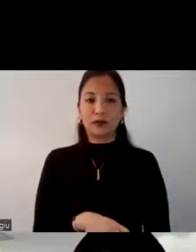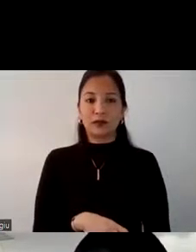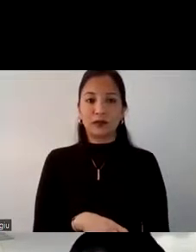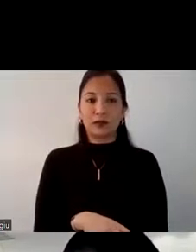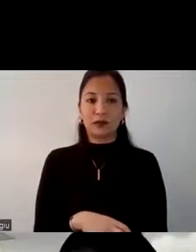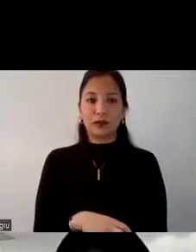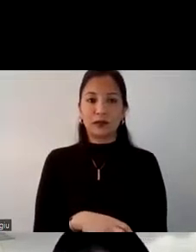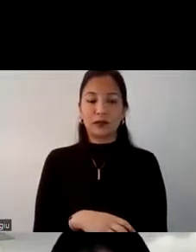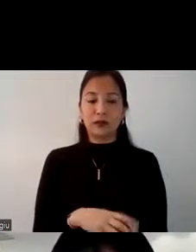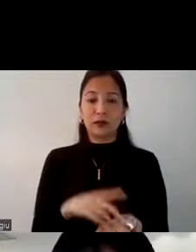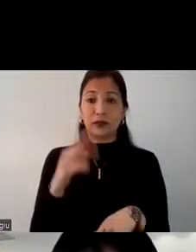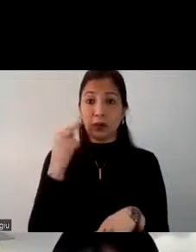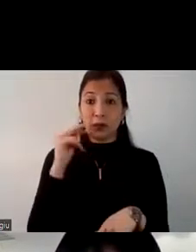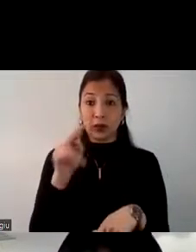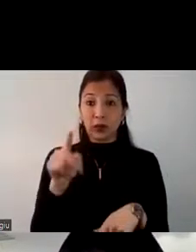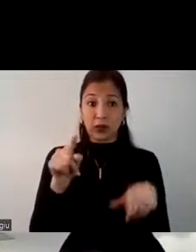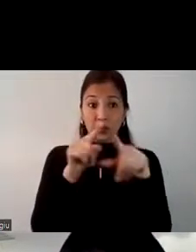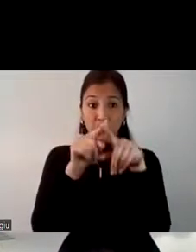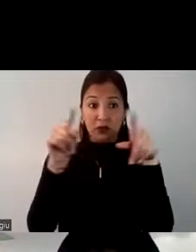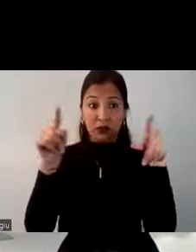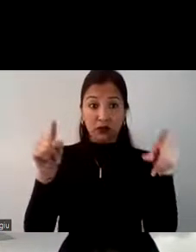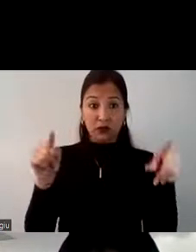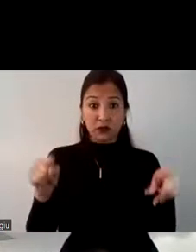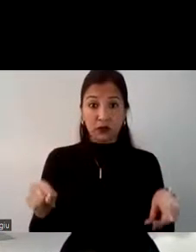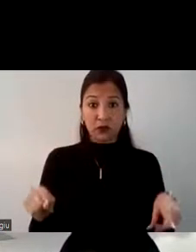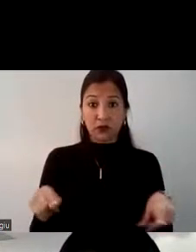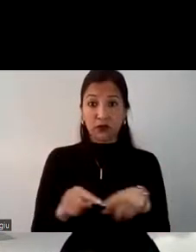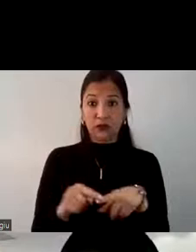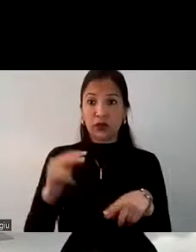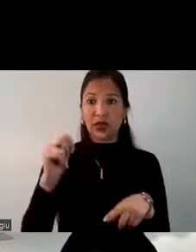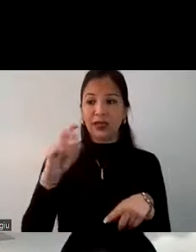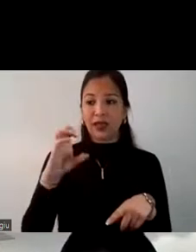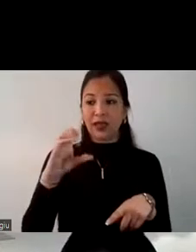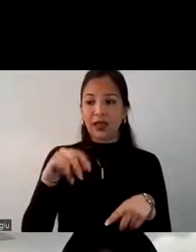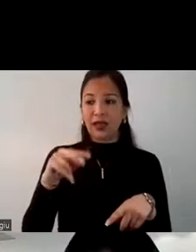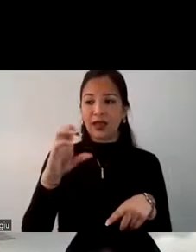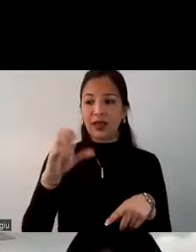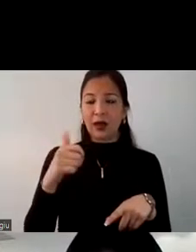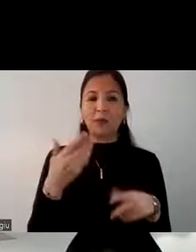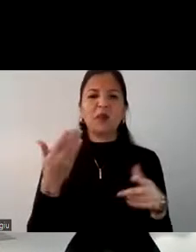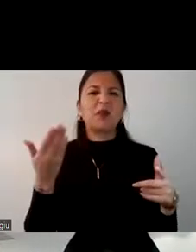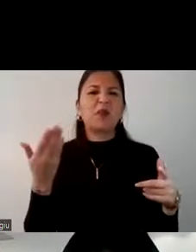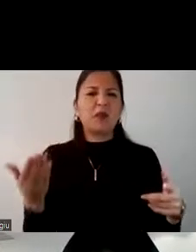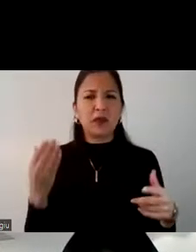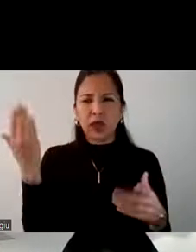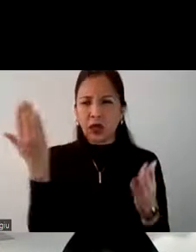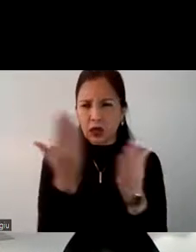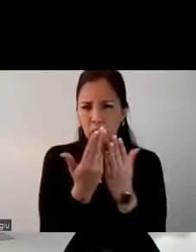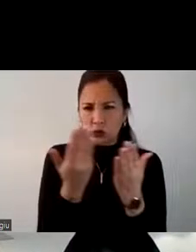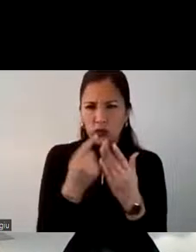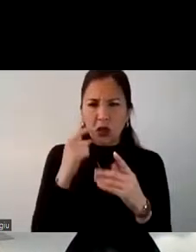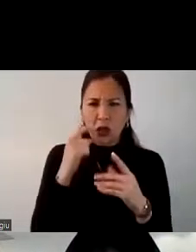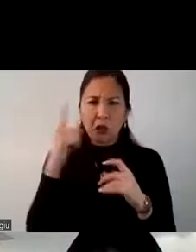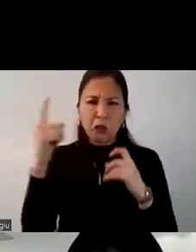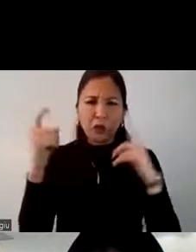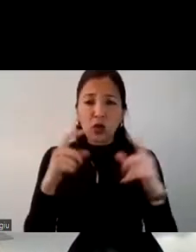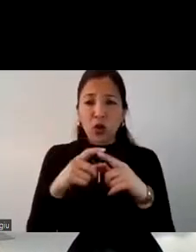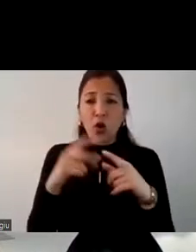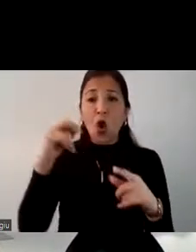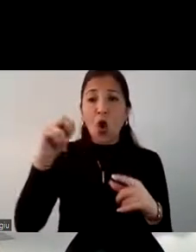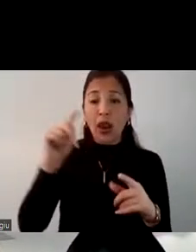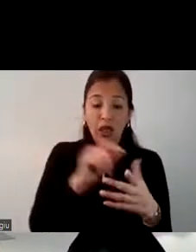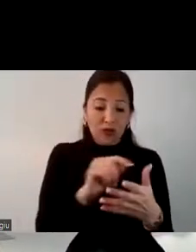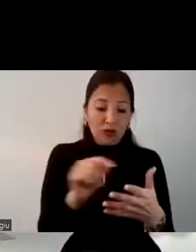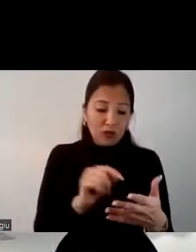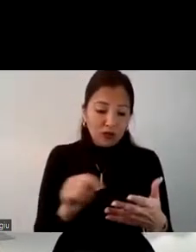Ahora, para ello tenemos la ficha técnica. El tipo de estudio es un estudio cuantitativo, encuestas online con un cuestionario